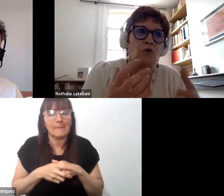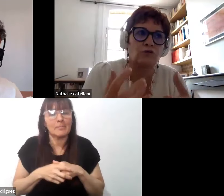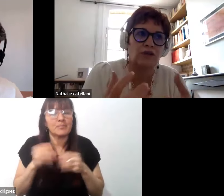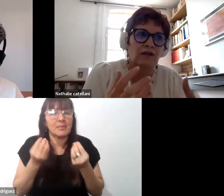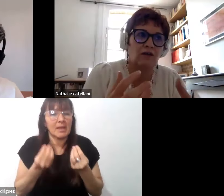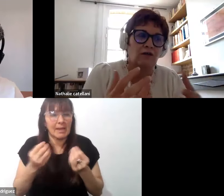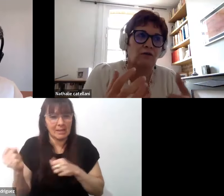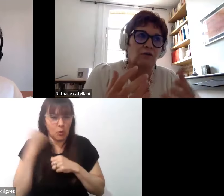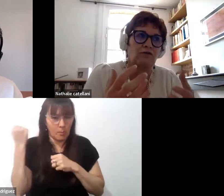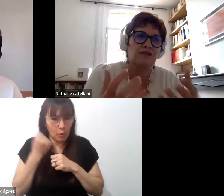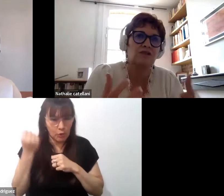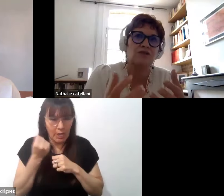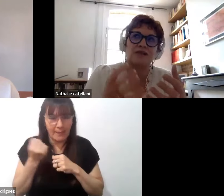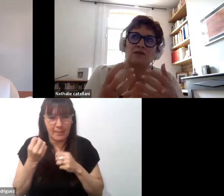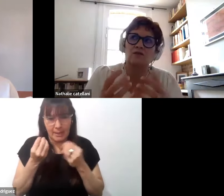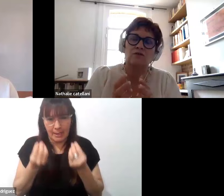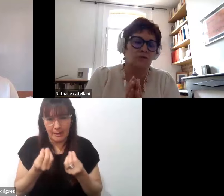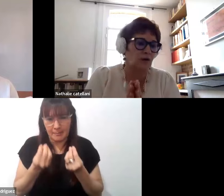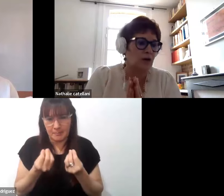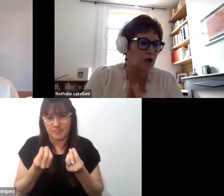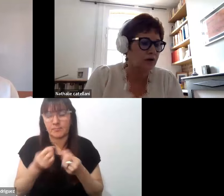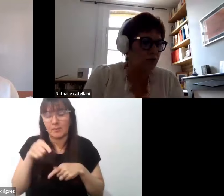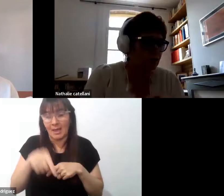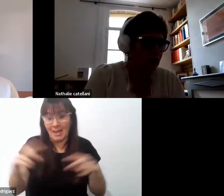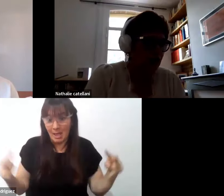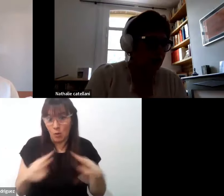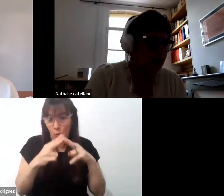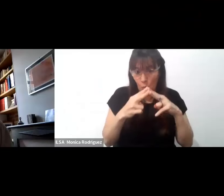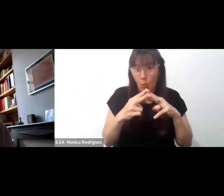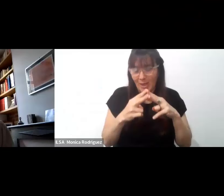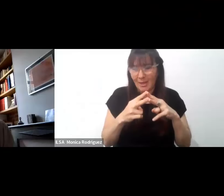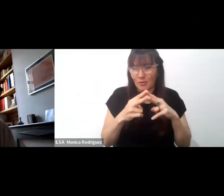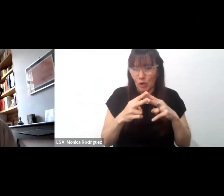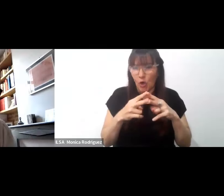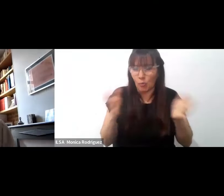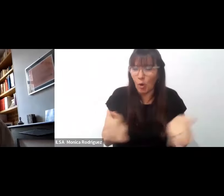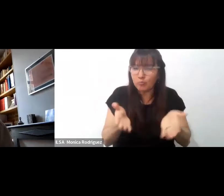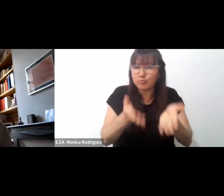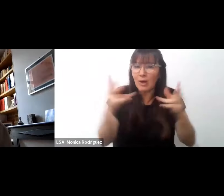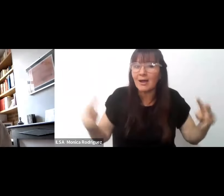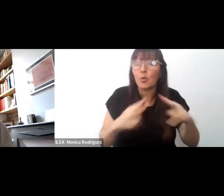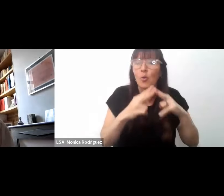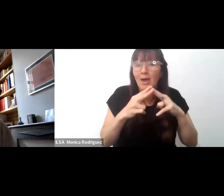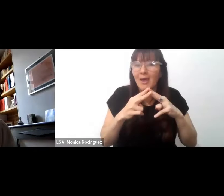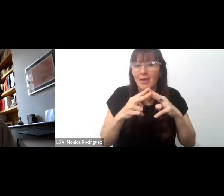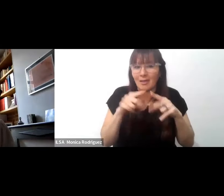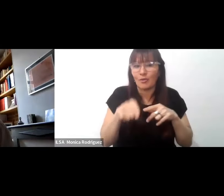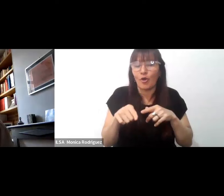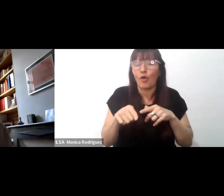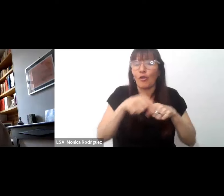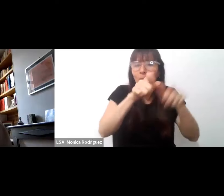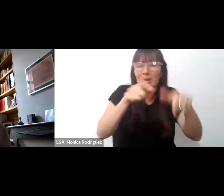es que no solo este encuentro, generar este encuentro entre los diferentes actores,